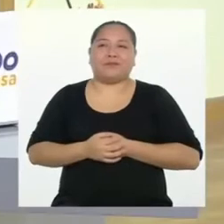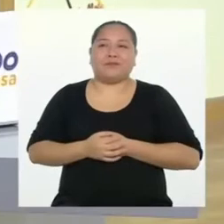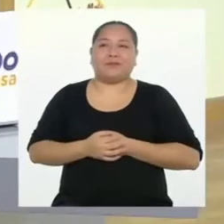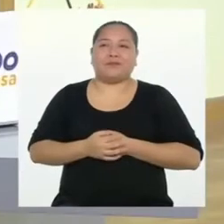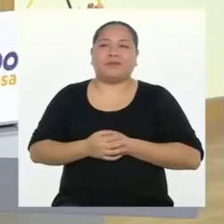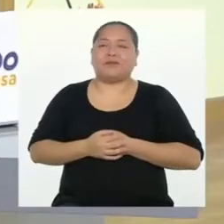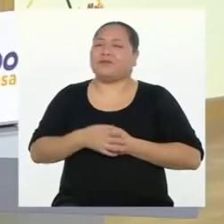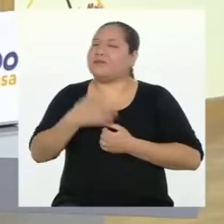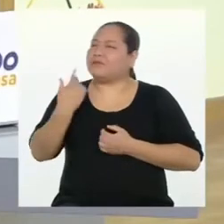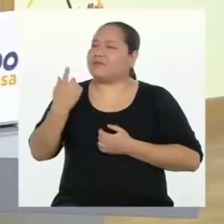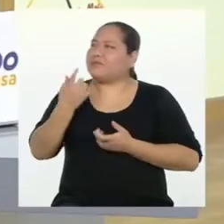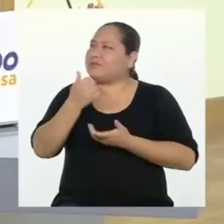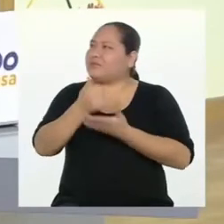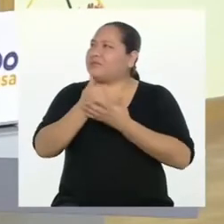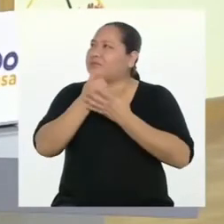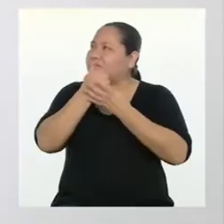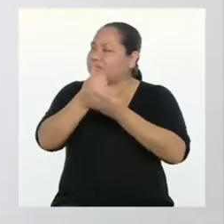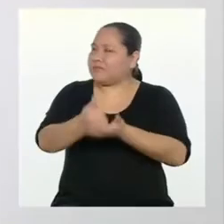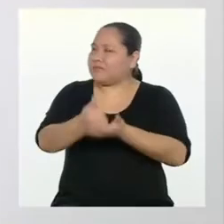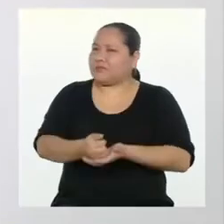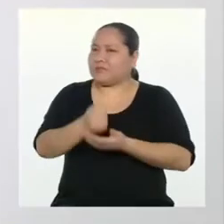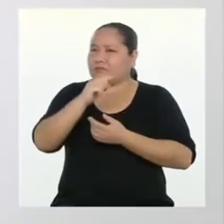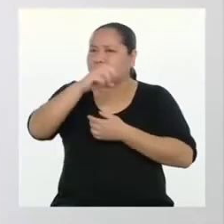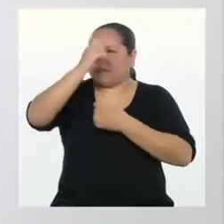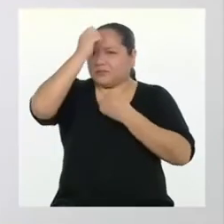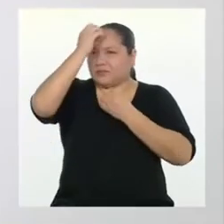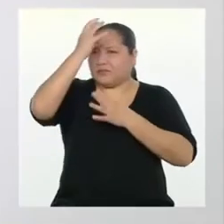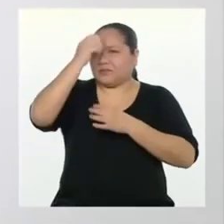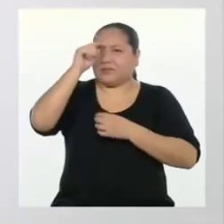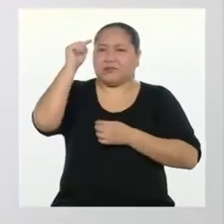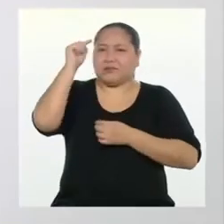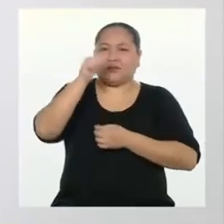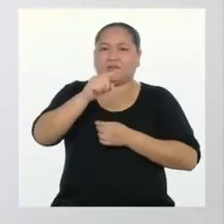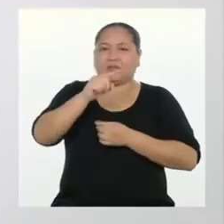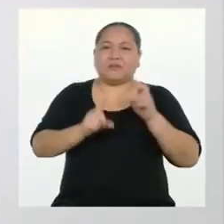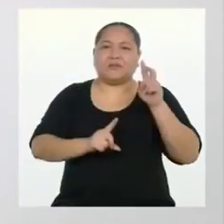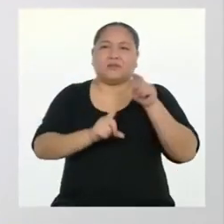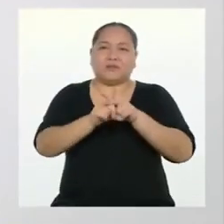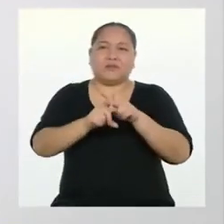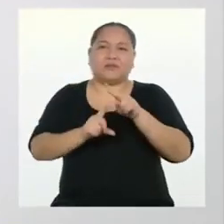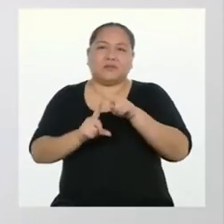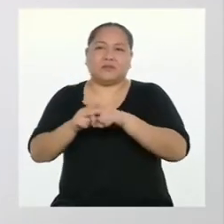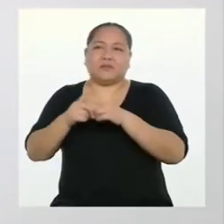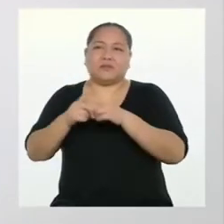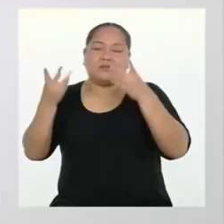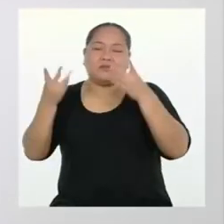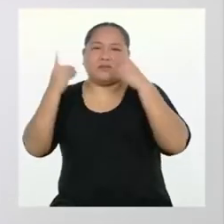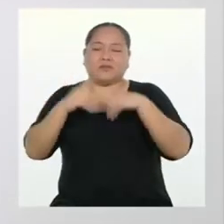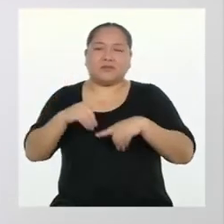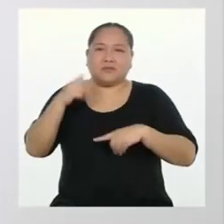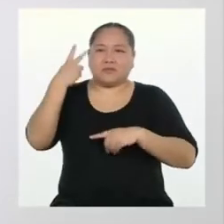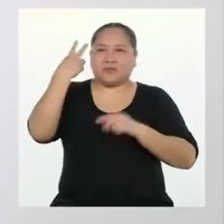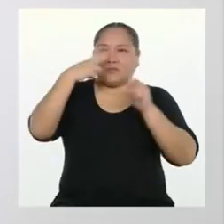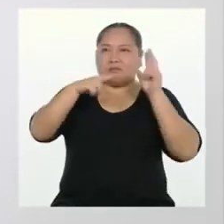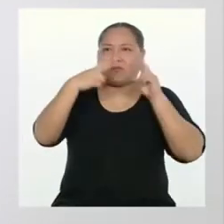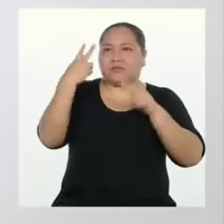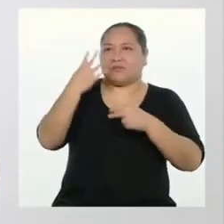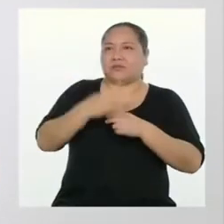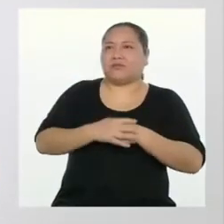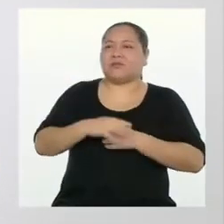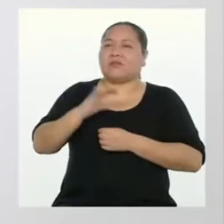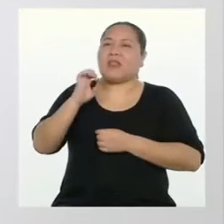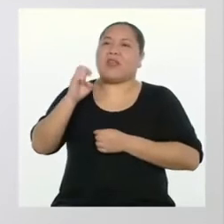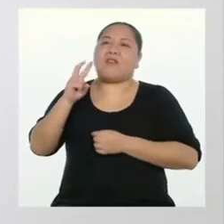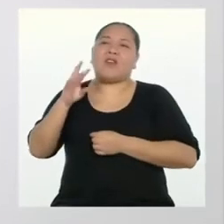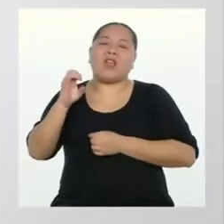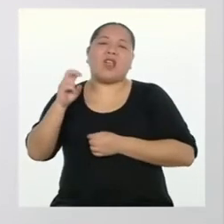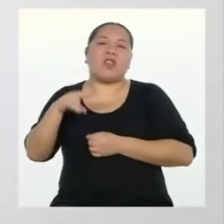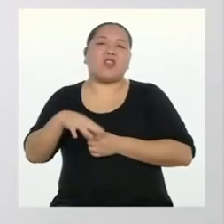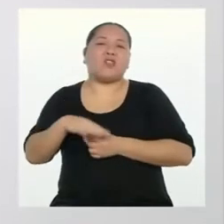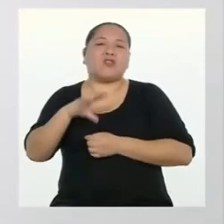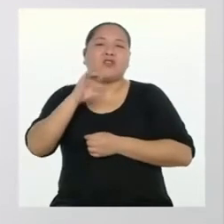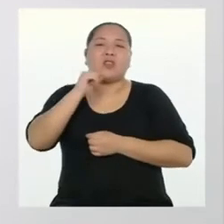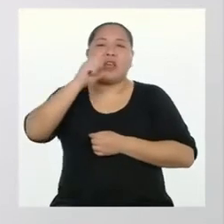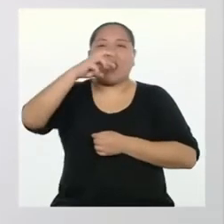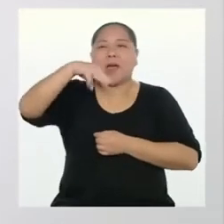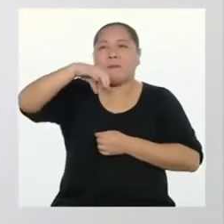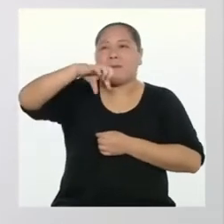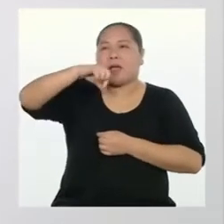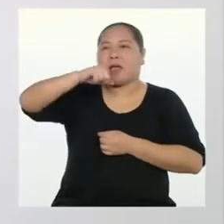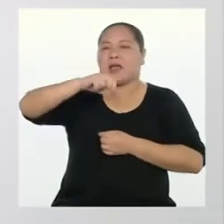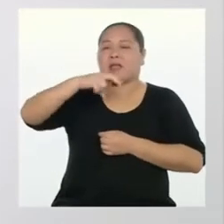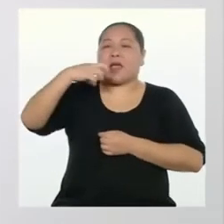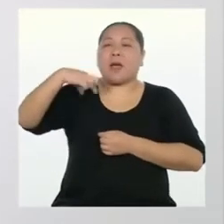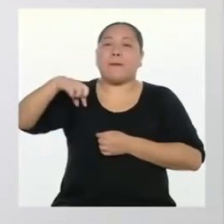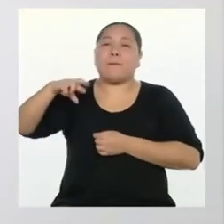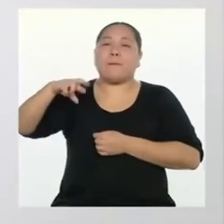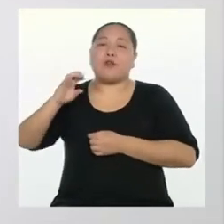¿Y para qué sirven los datos informativos? Estos aparecen cuando se trata de eventos, campañas o productos.